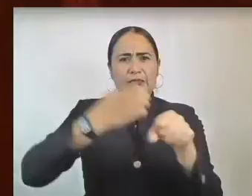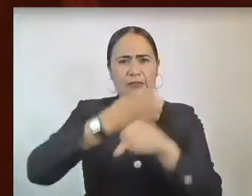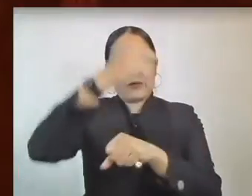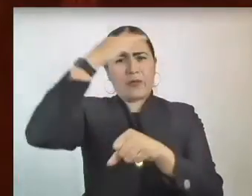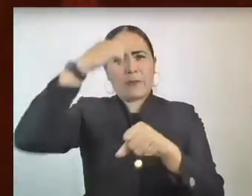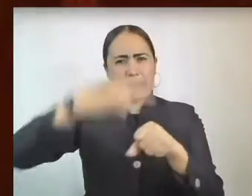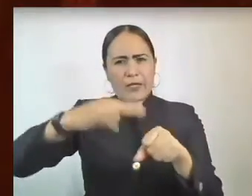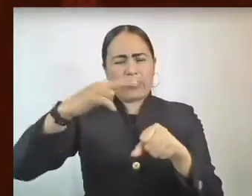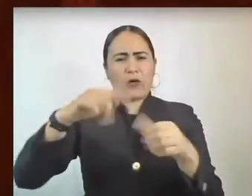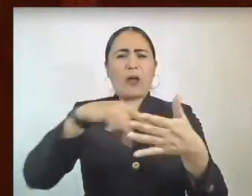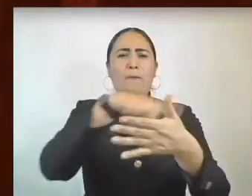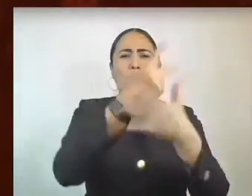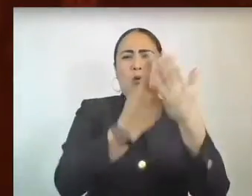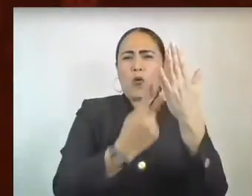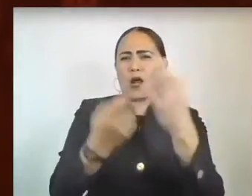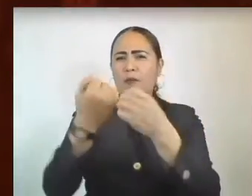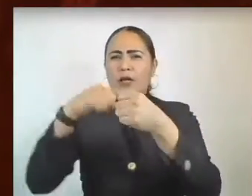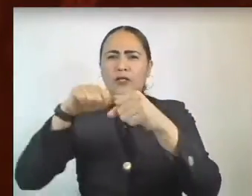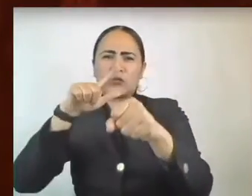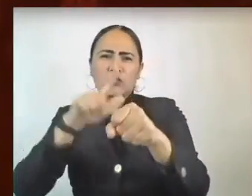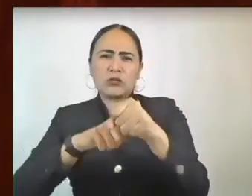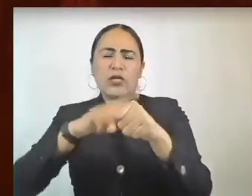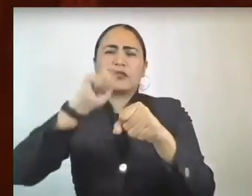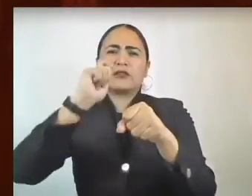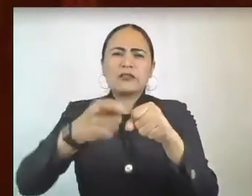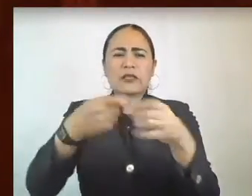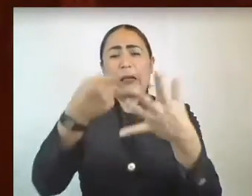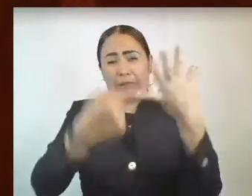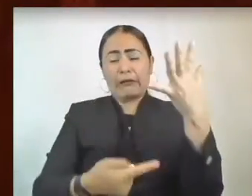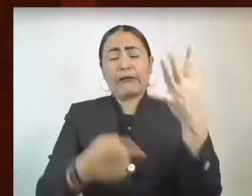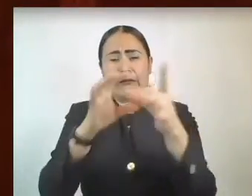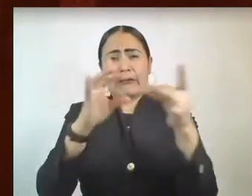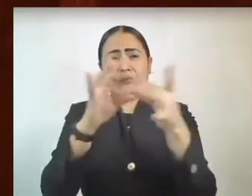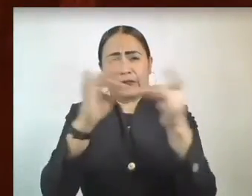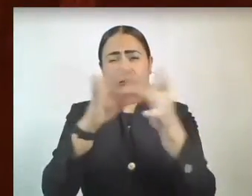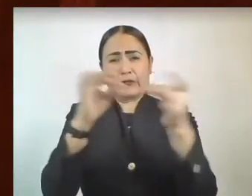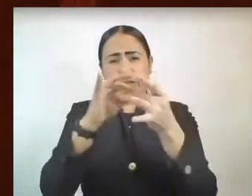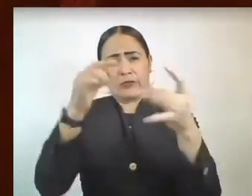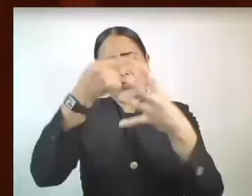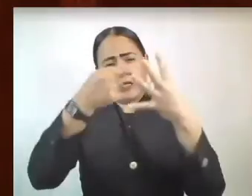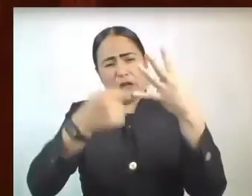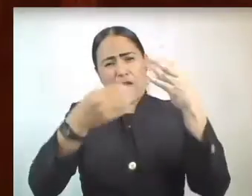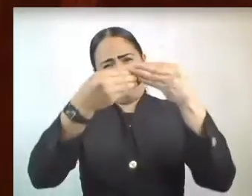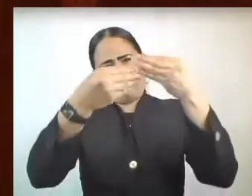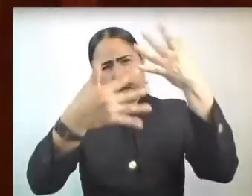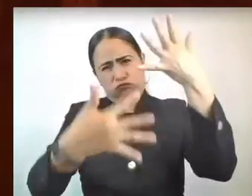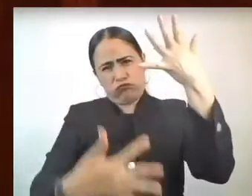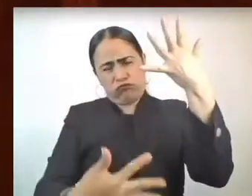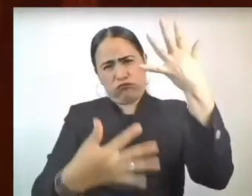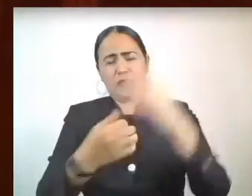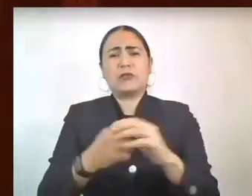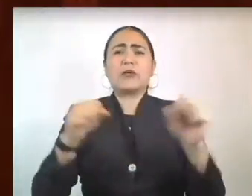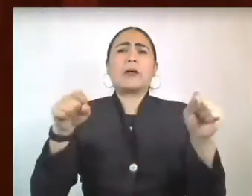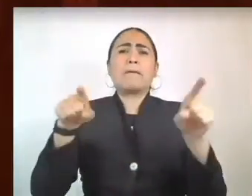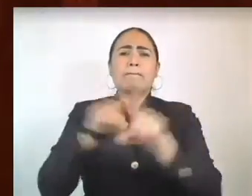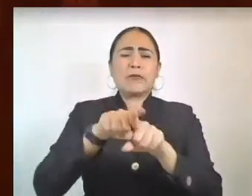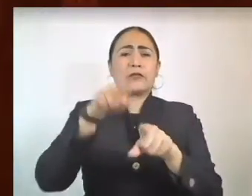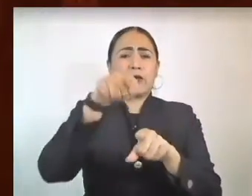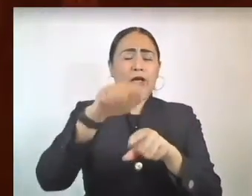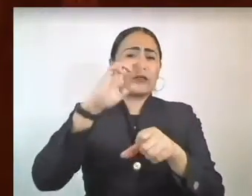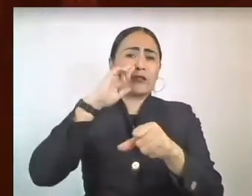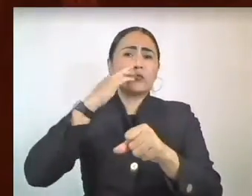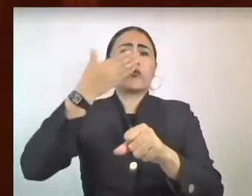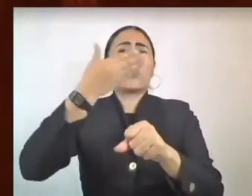los programas sociales, tuvo aclaraciones, pliegos de observaciones y promociones de responsabilidad